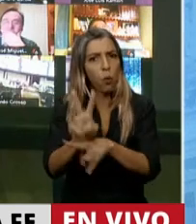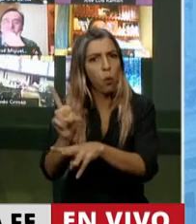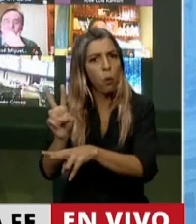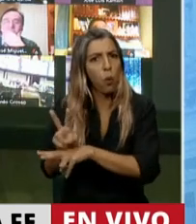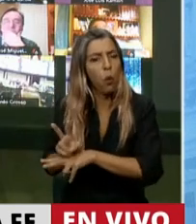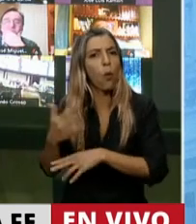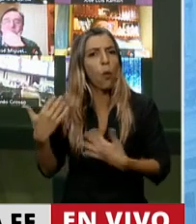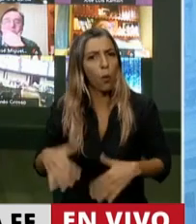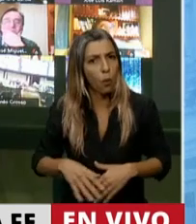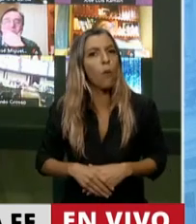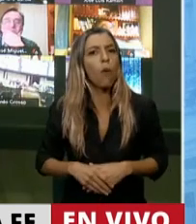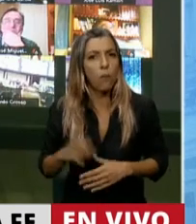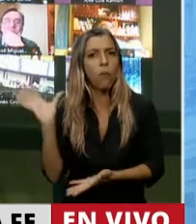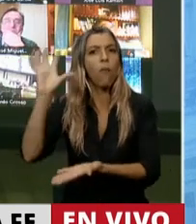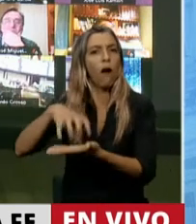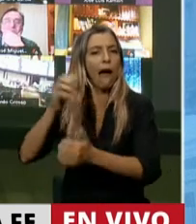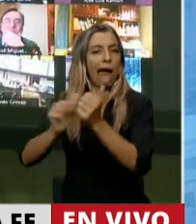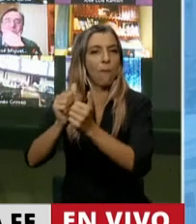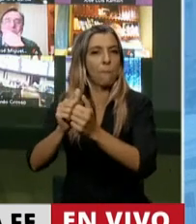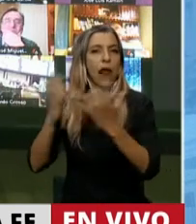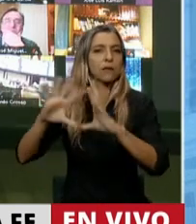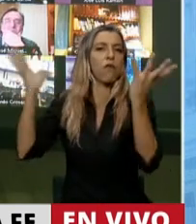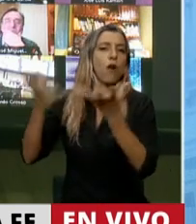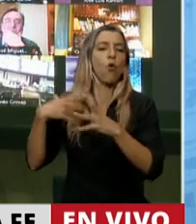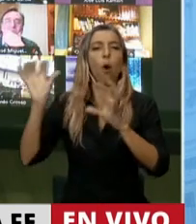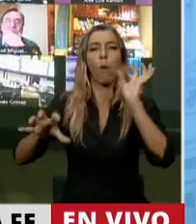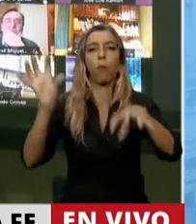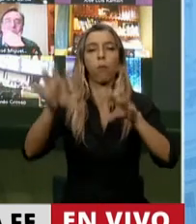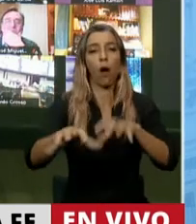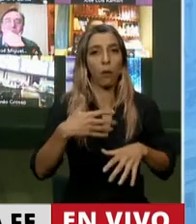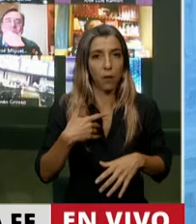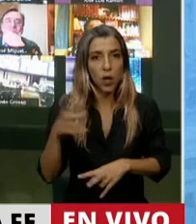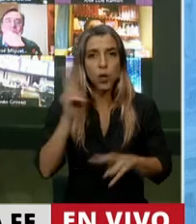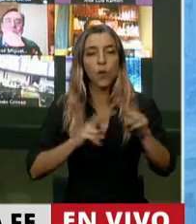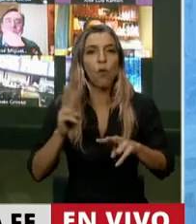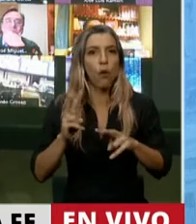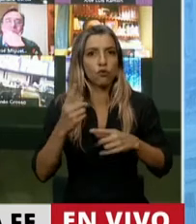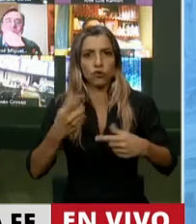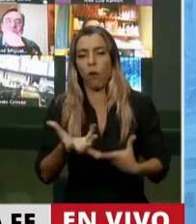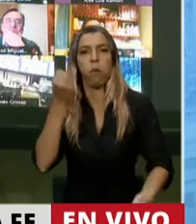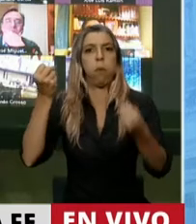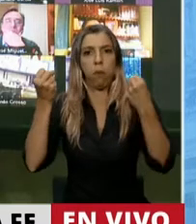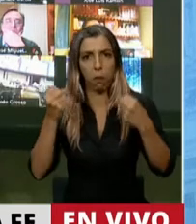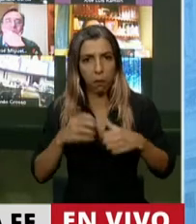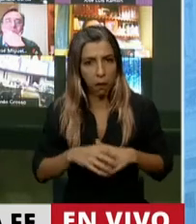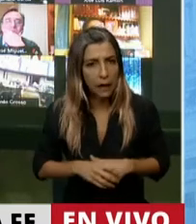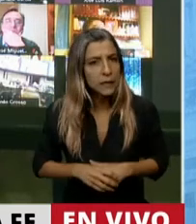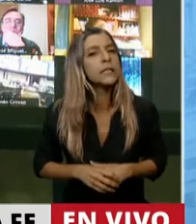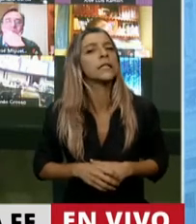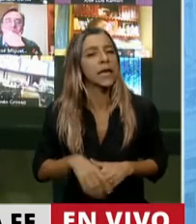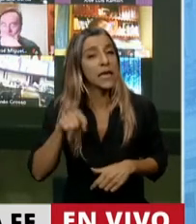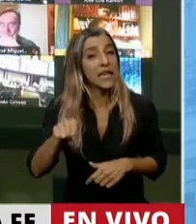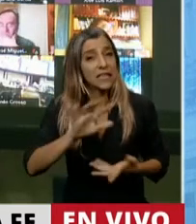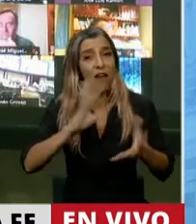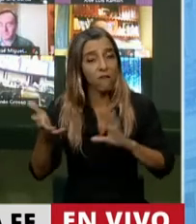que las multinacionales no se apoderen de la misma mediante sistema de patentes, que esos sistemas de patentes llevan a controlar